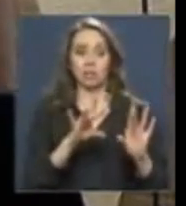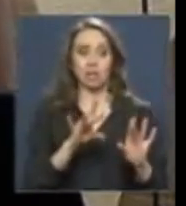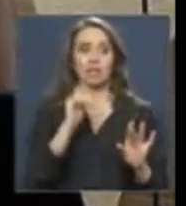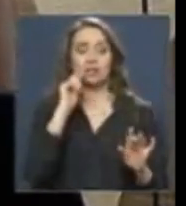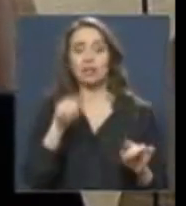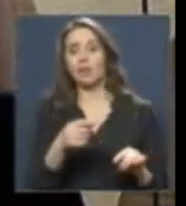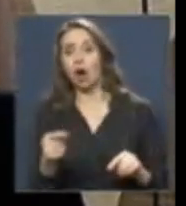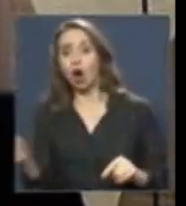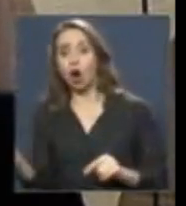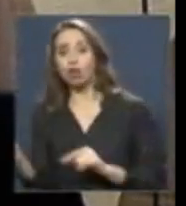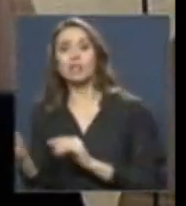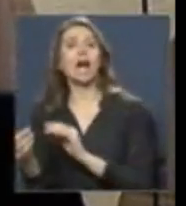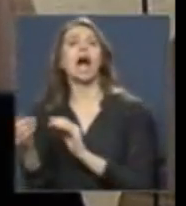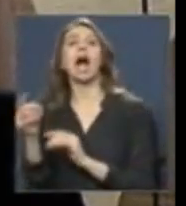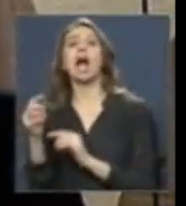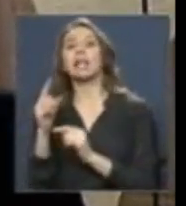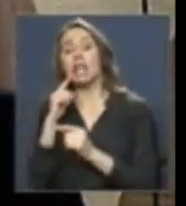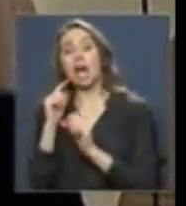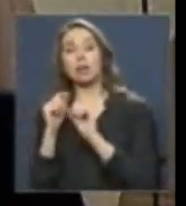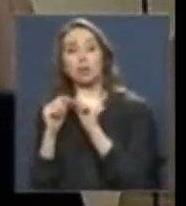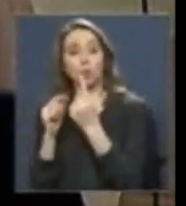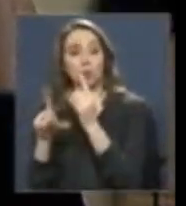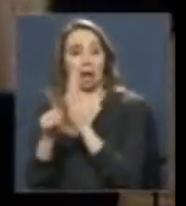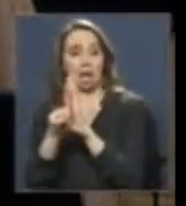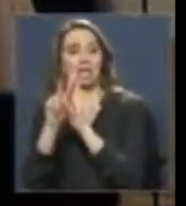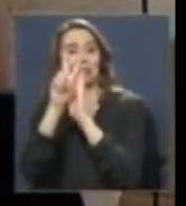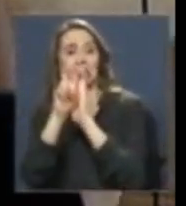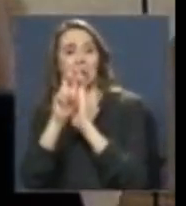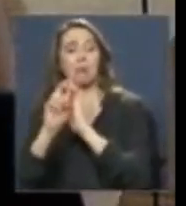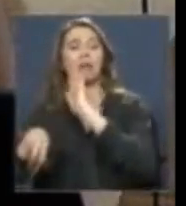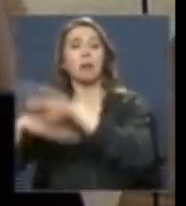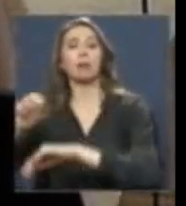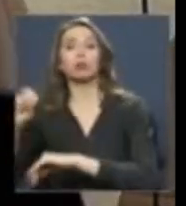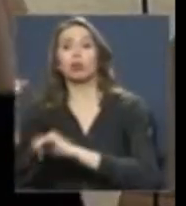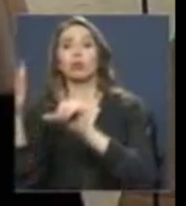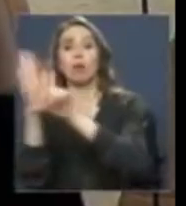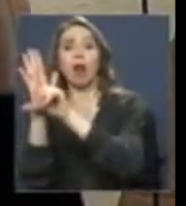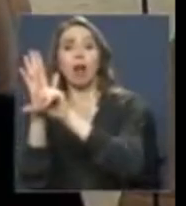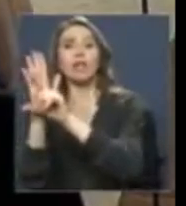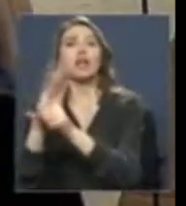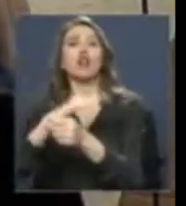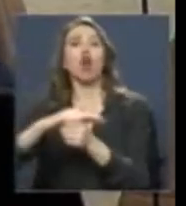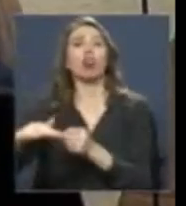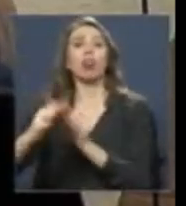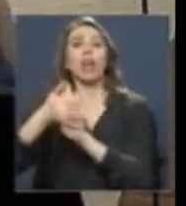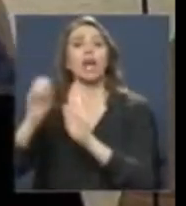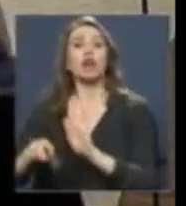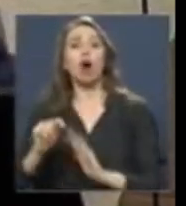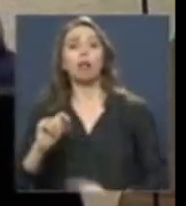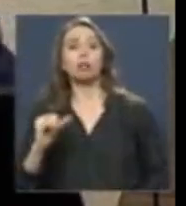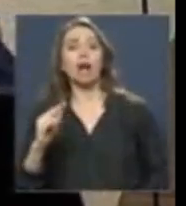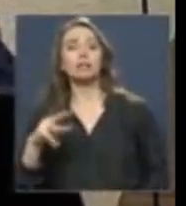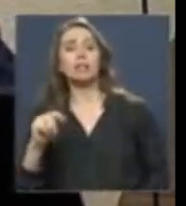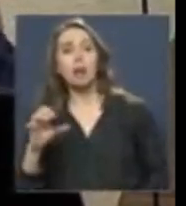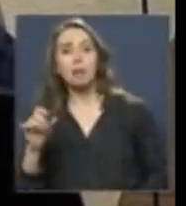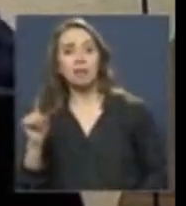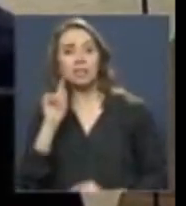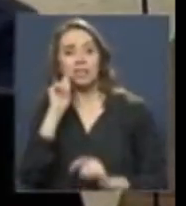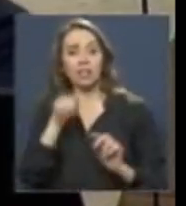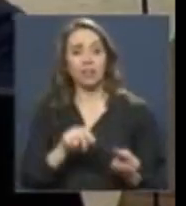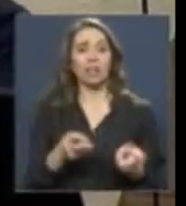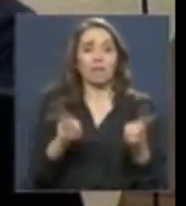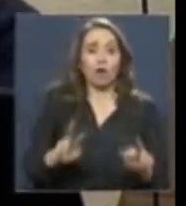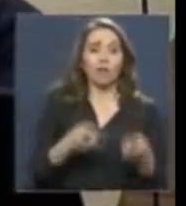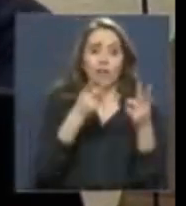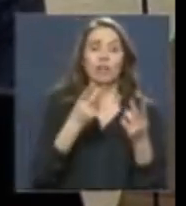reviven las otras que están derogadas tácitamente? O esa cuestión me genera una duda, digamos, porque todos sabemos que los juicios, los